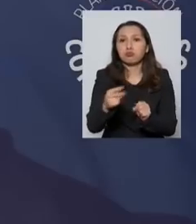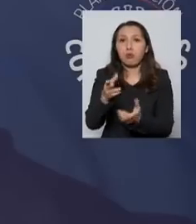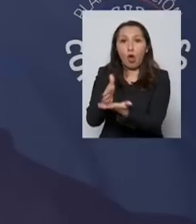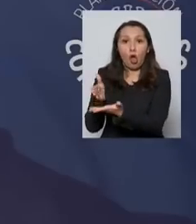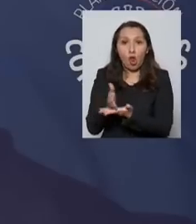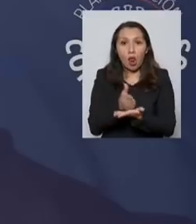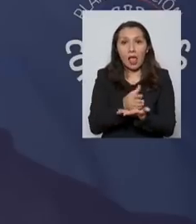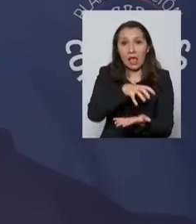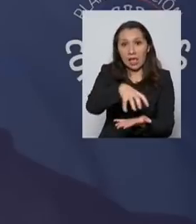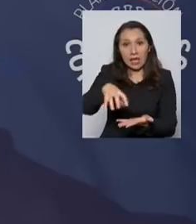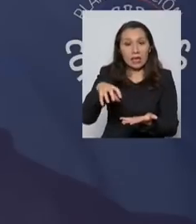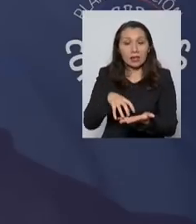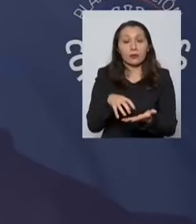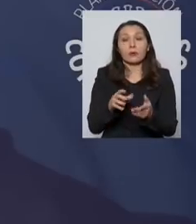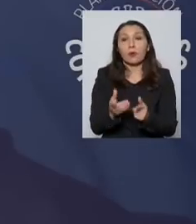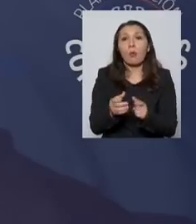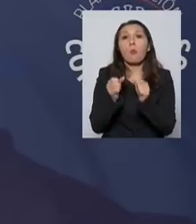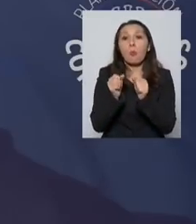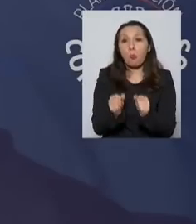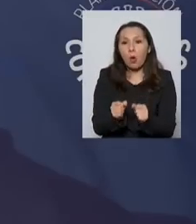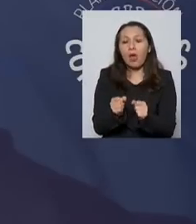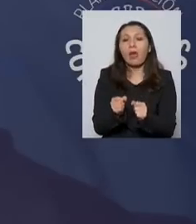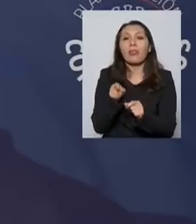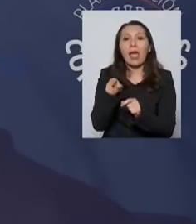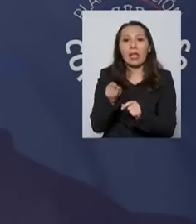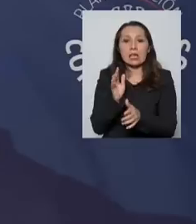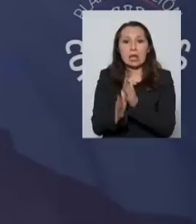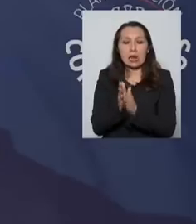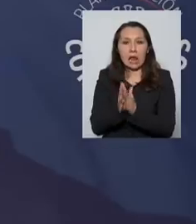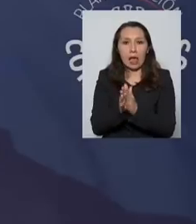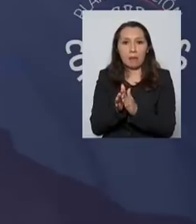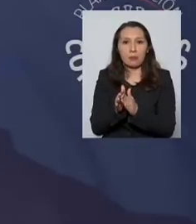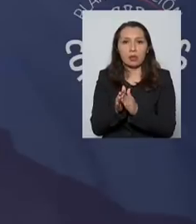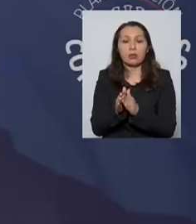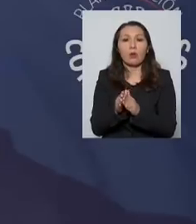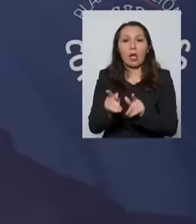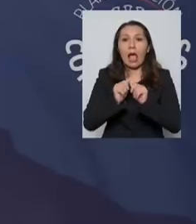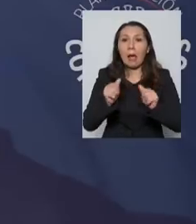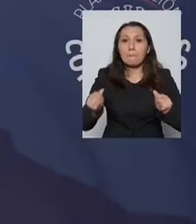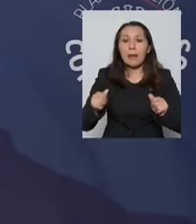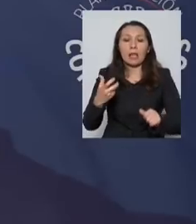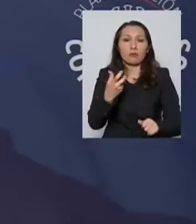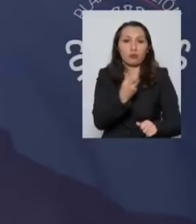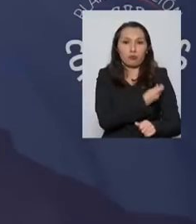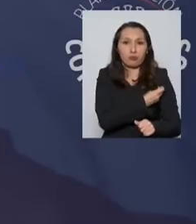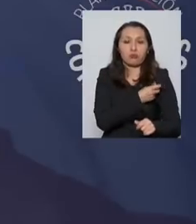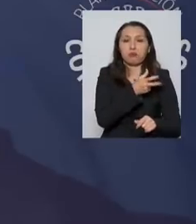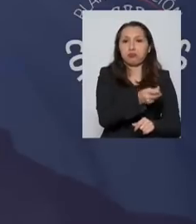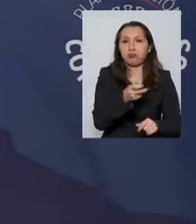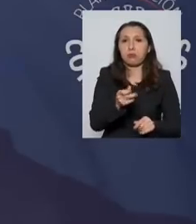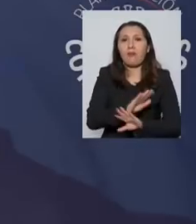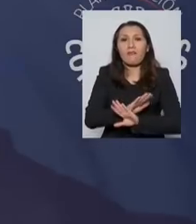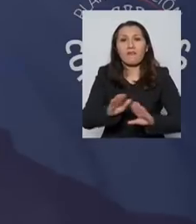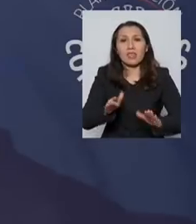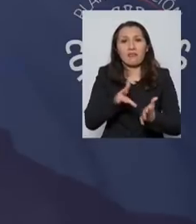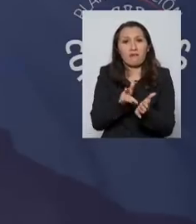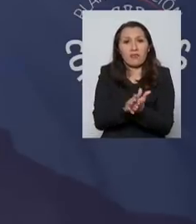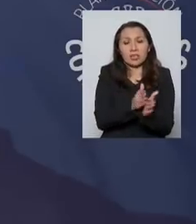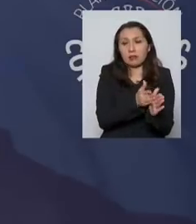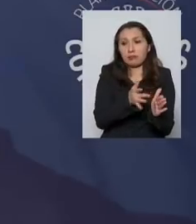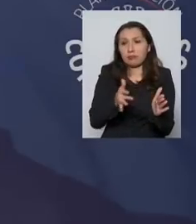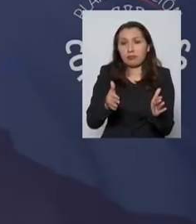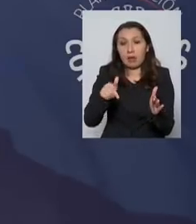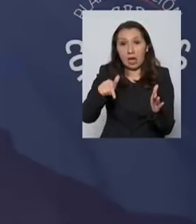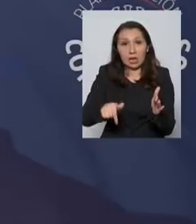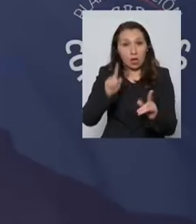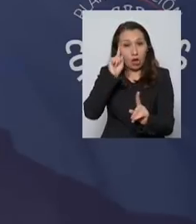en los colegios, se pudiera acelerar esta campaña de vacunación que tiene término, por lo menos